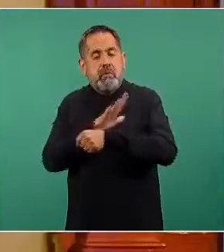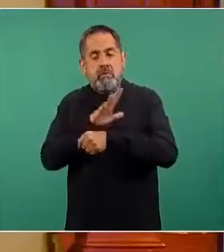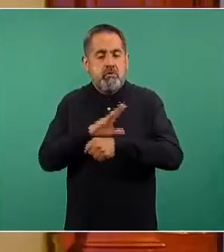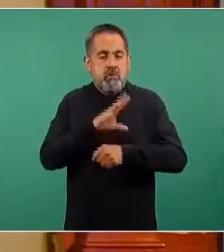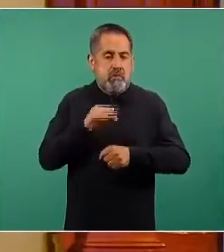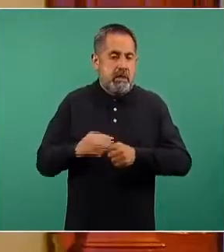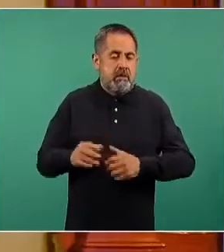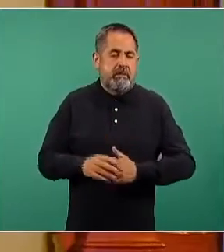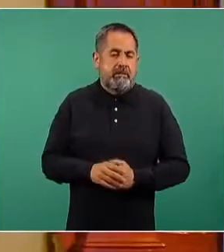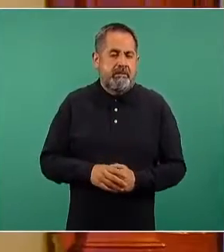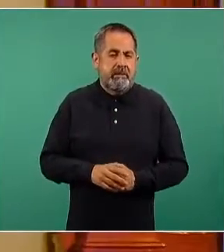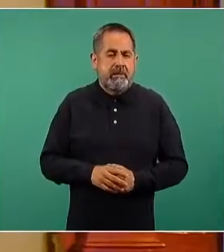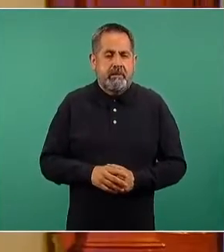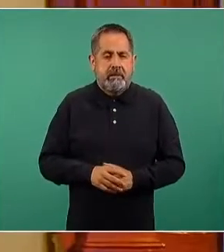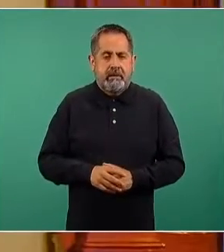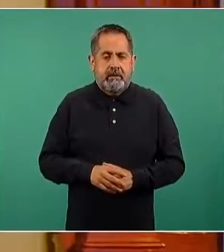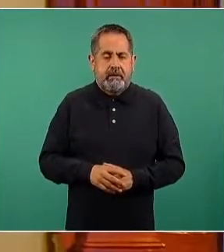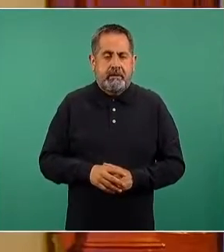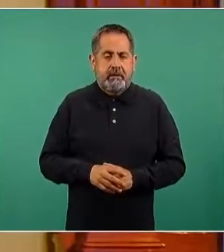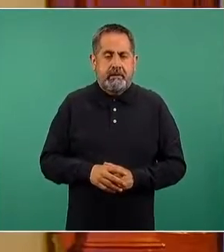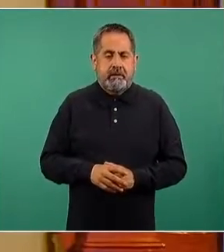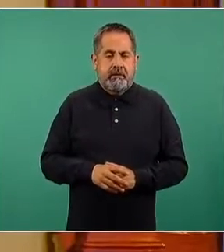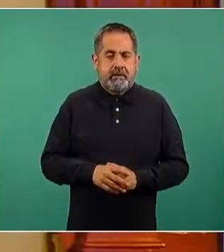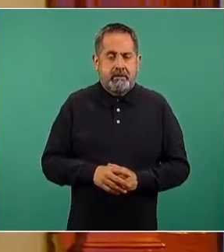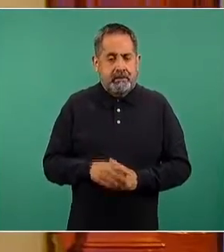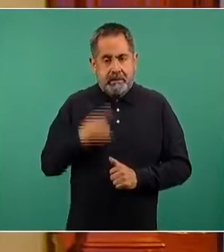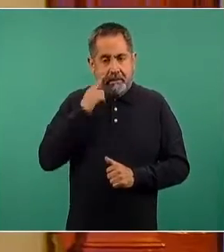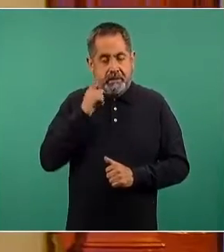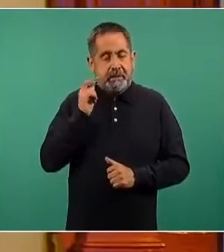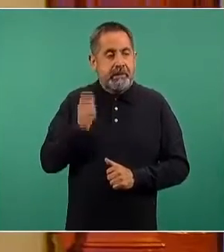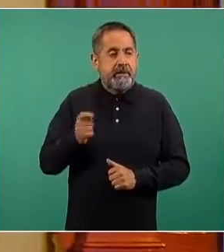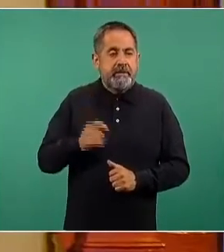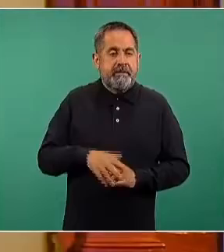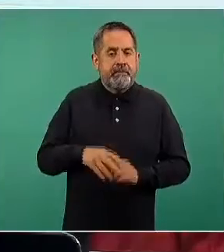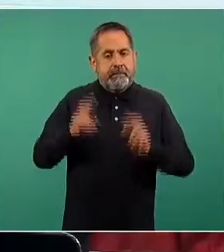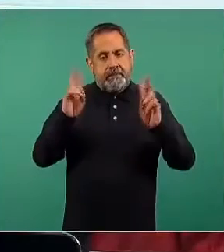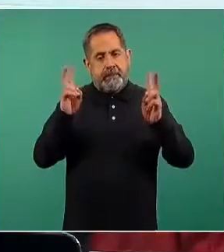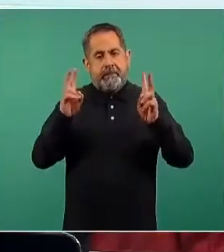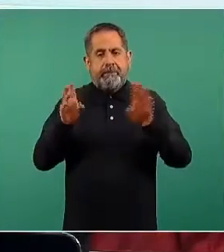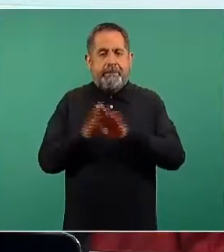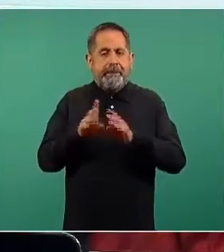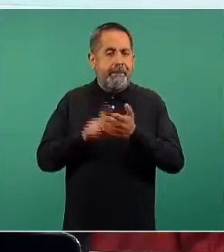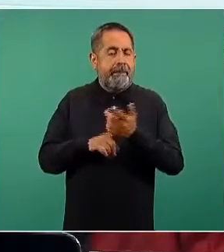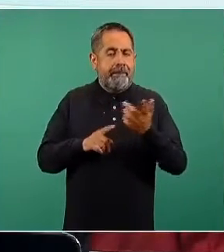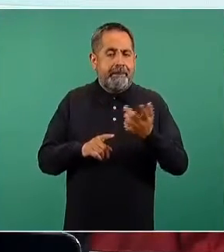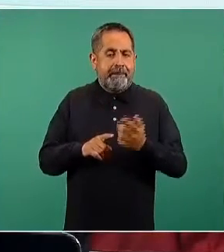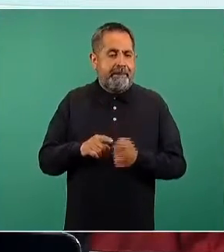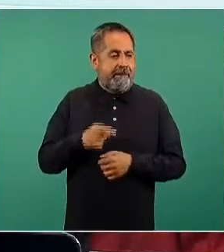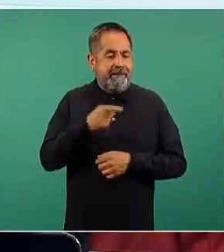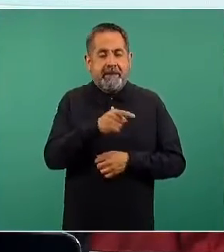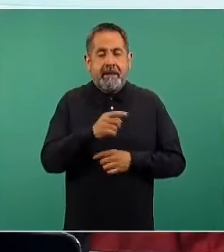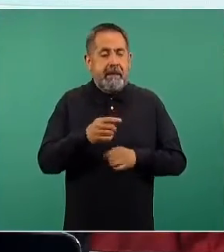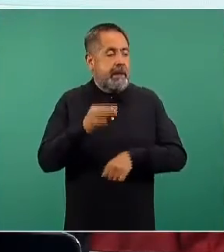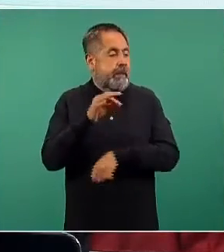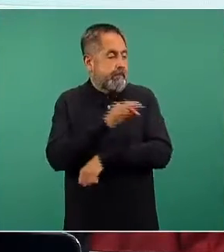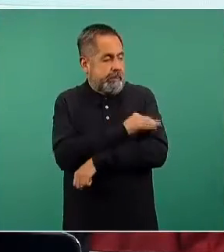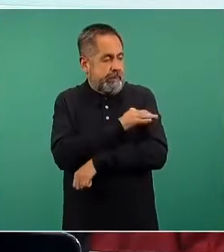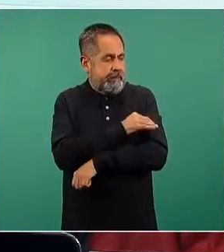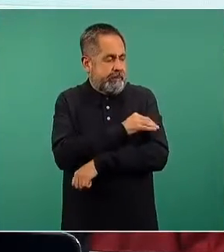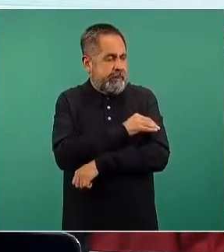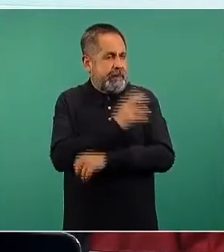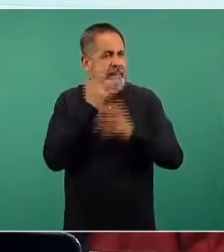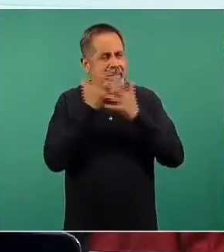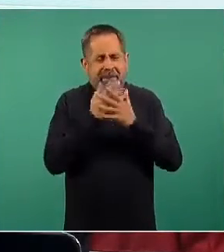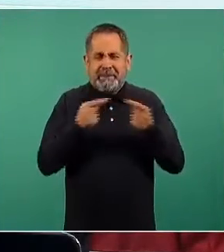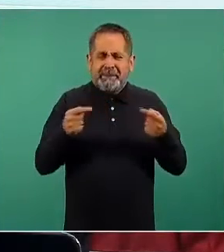vemos la siguiente diapositiva, actualizamos también el tema de los eventos supuestamente atribuibles a vacunación e inmunización.